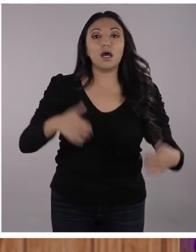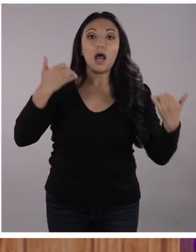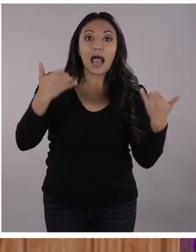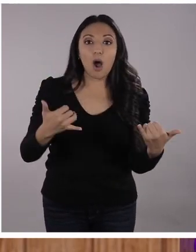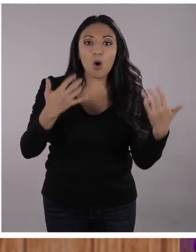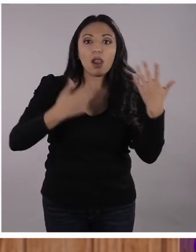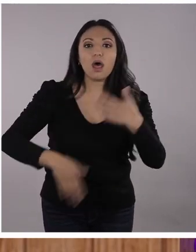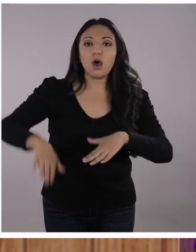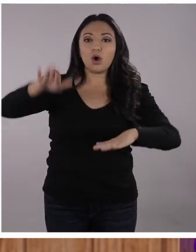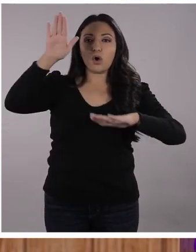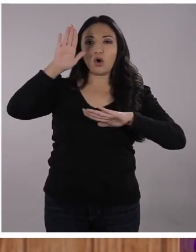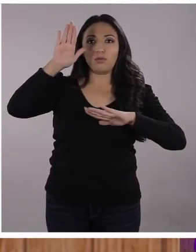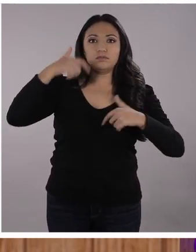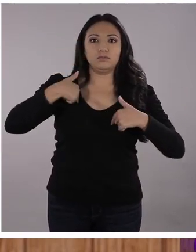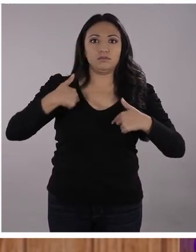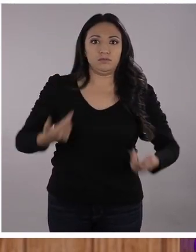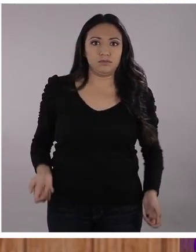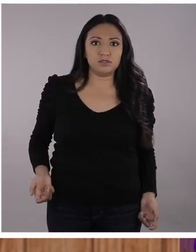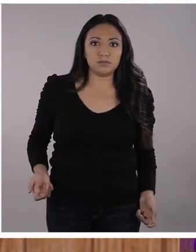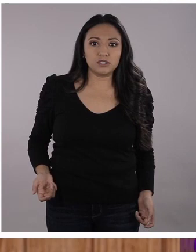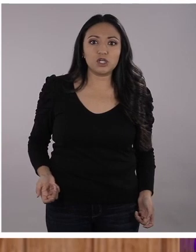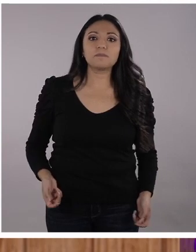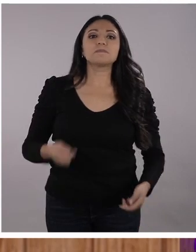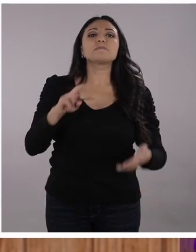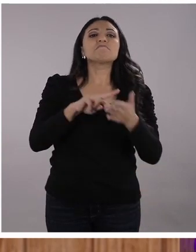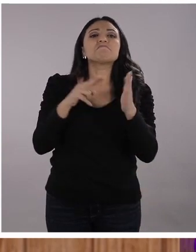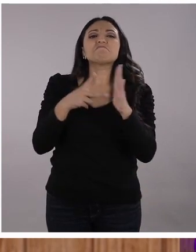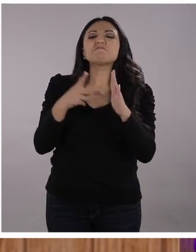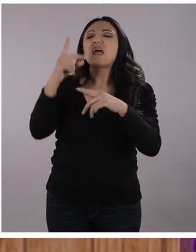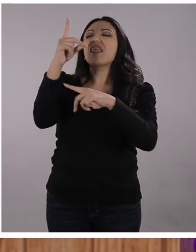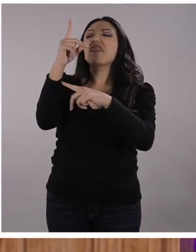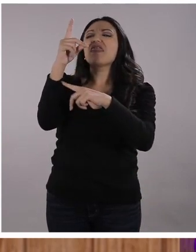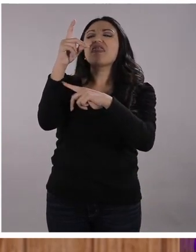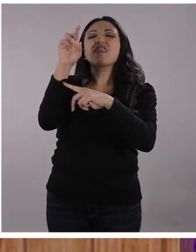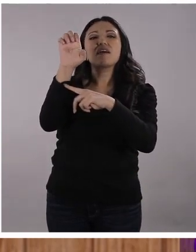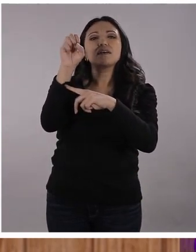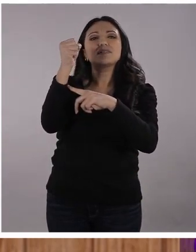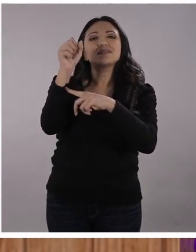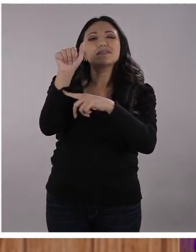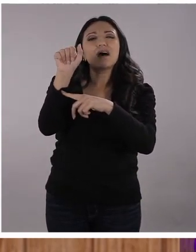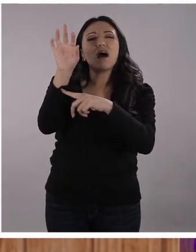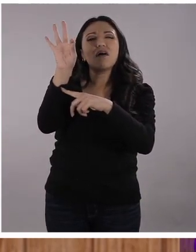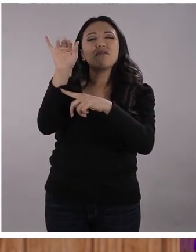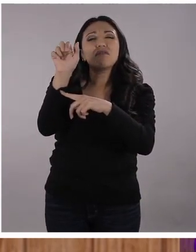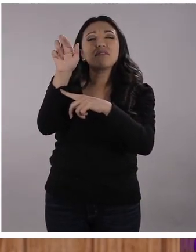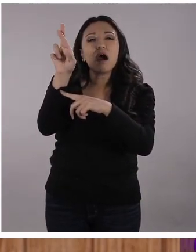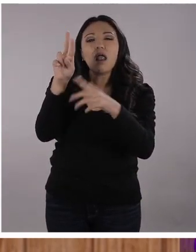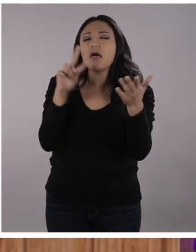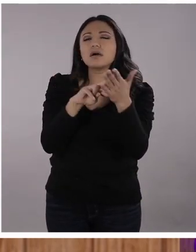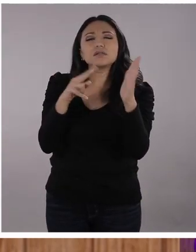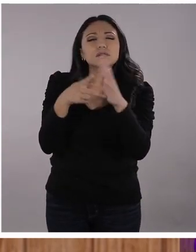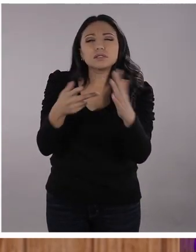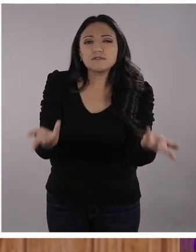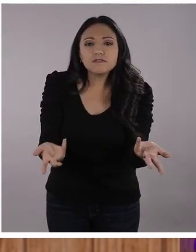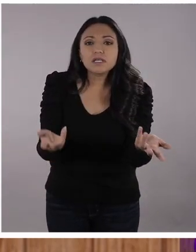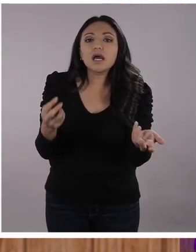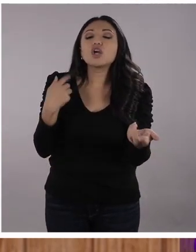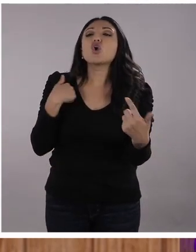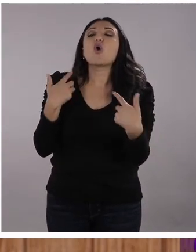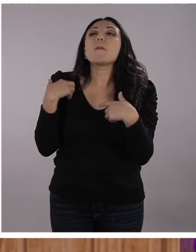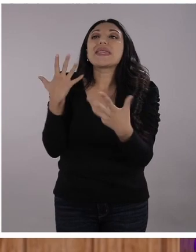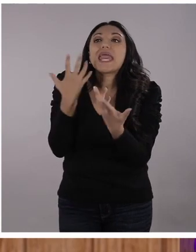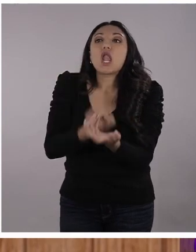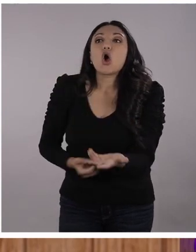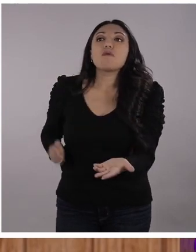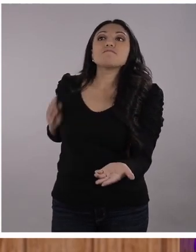aprender, pero hay que desafiar el conocimiento. ¿Y qué es lo que vamos a desafiar? Por ejemplo, yo quisiera conocer más a